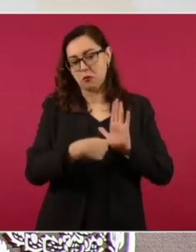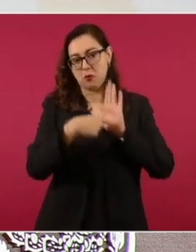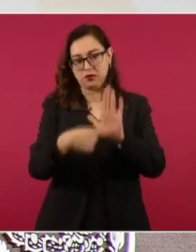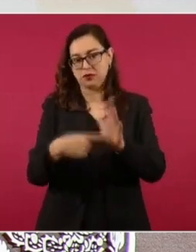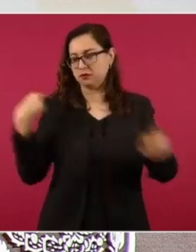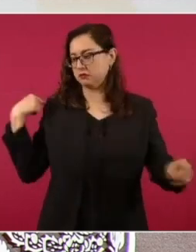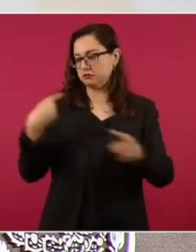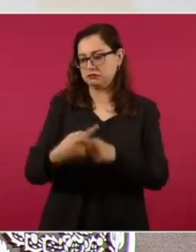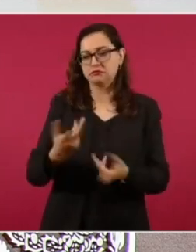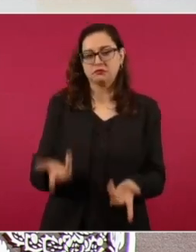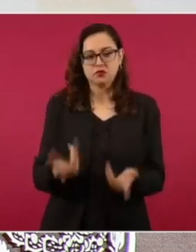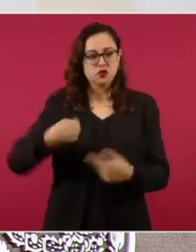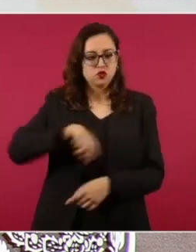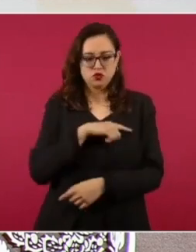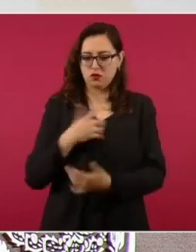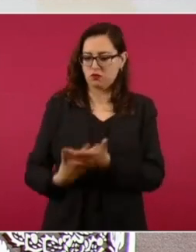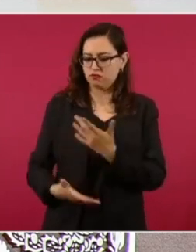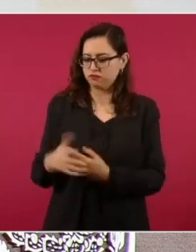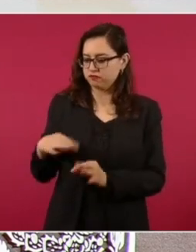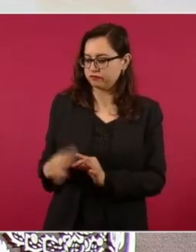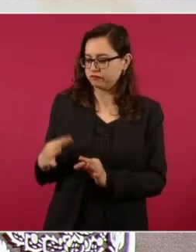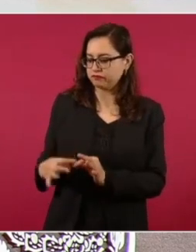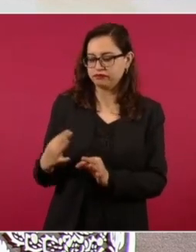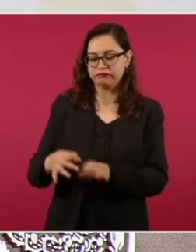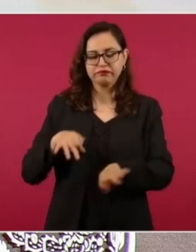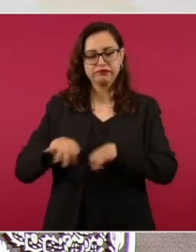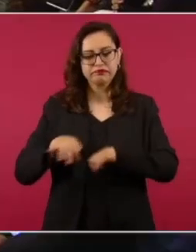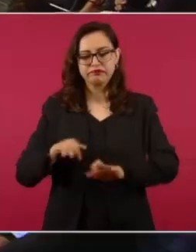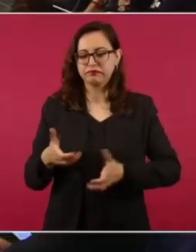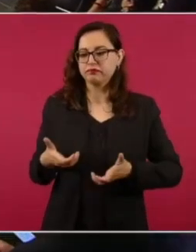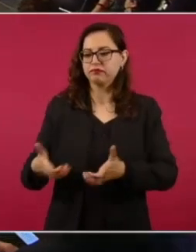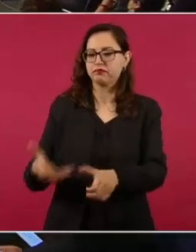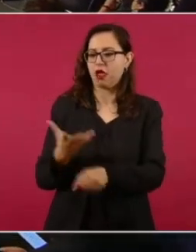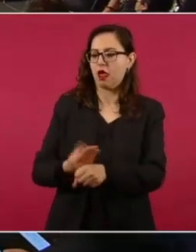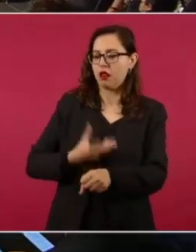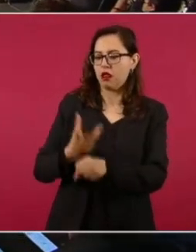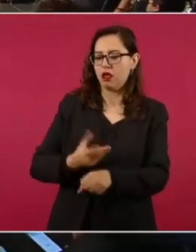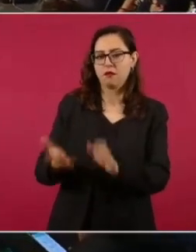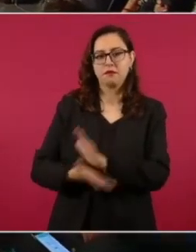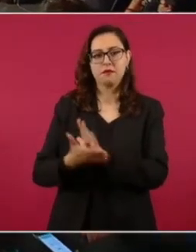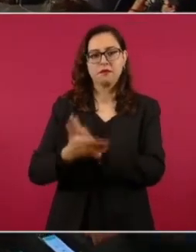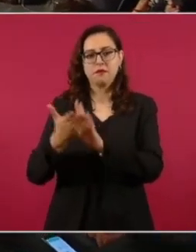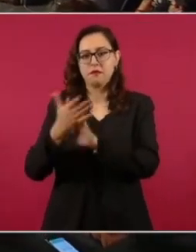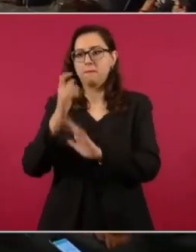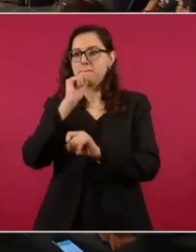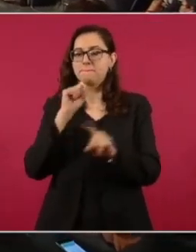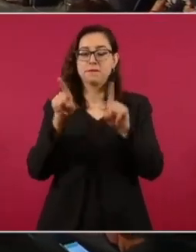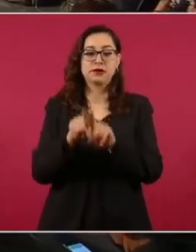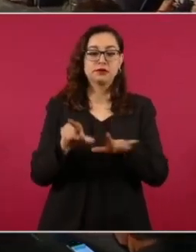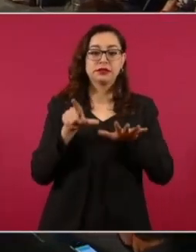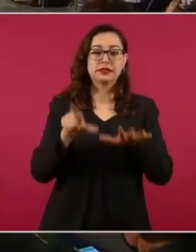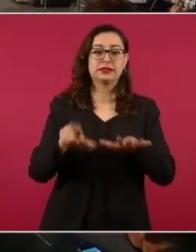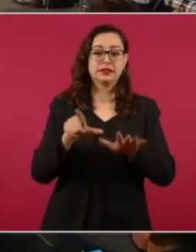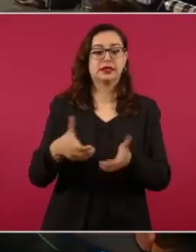usted bien lo refirió, del mantenimiento de las carreteras y de las más de 17 obras de caminos